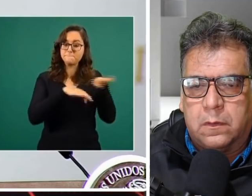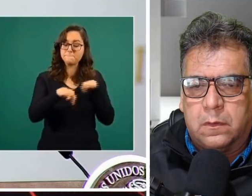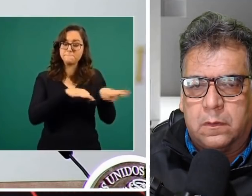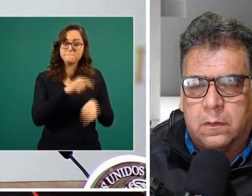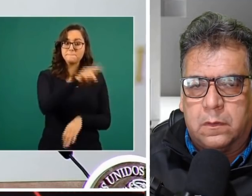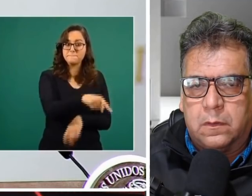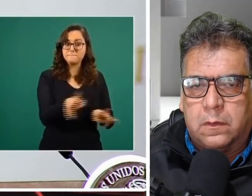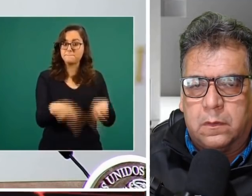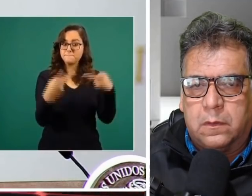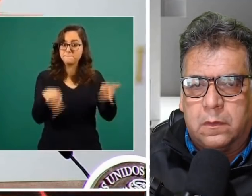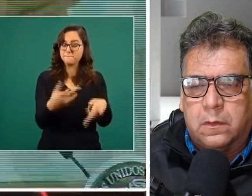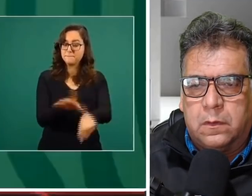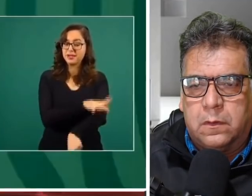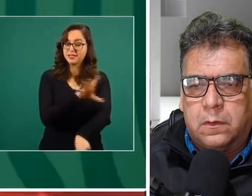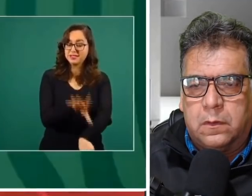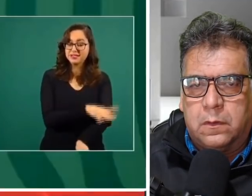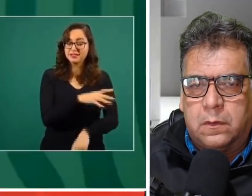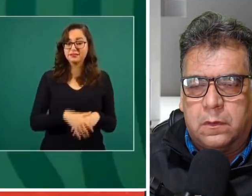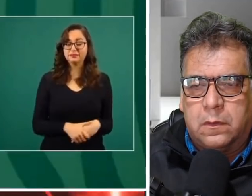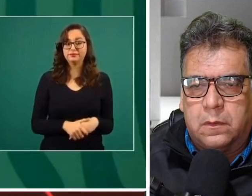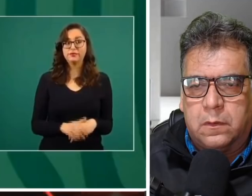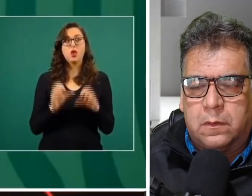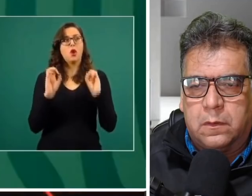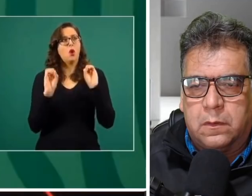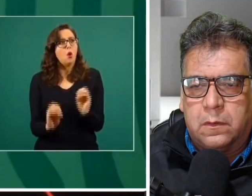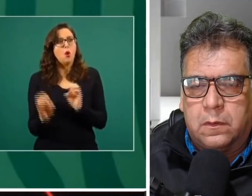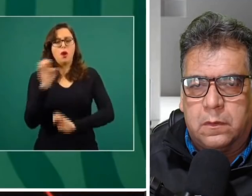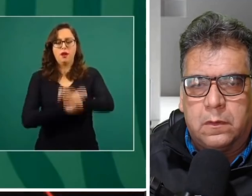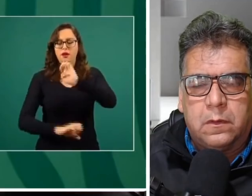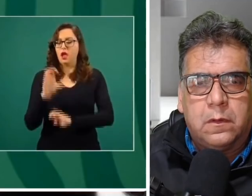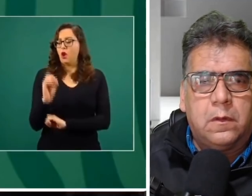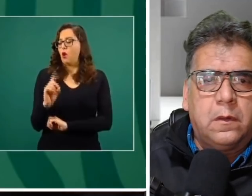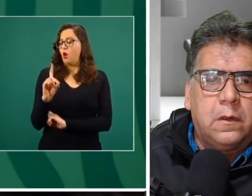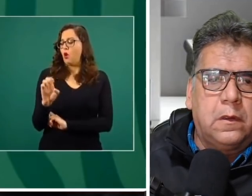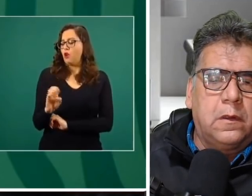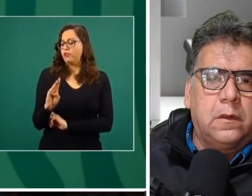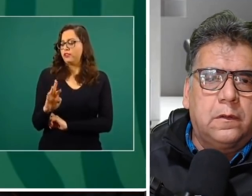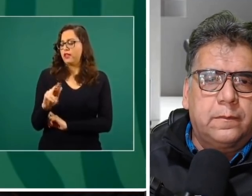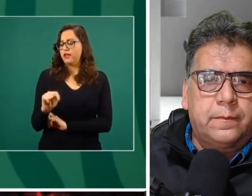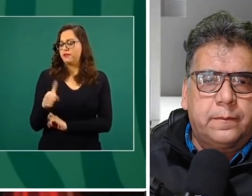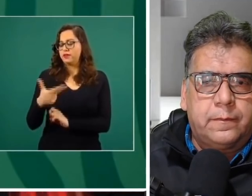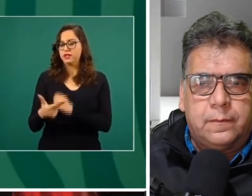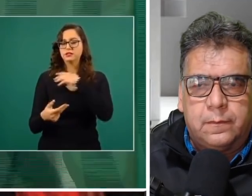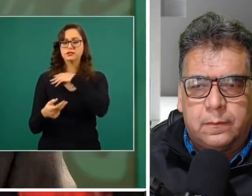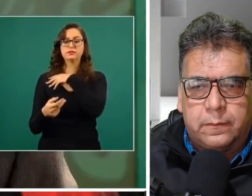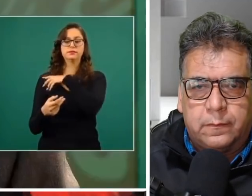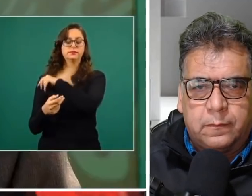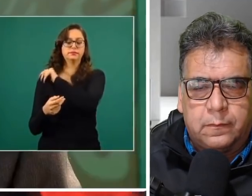O lo de Odebrecht que se dio un contrato a Odebrecht